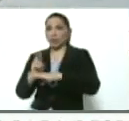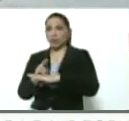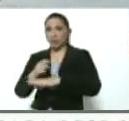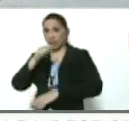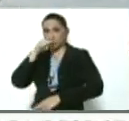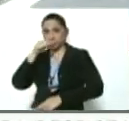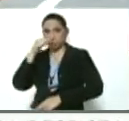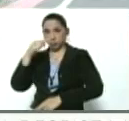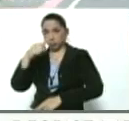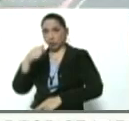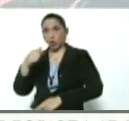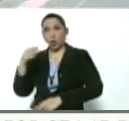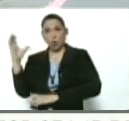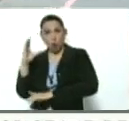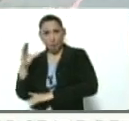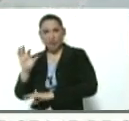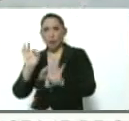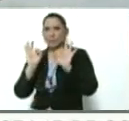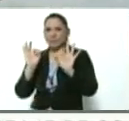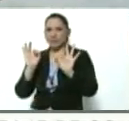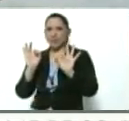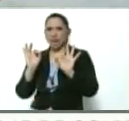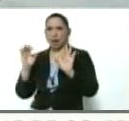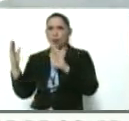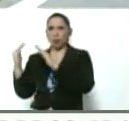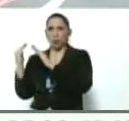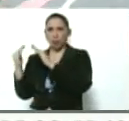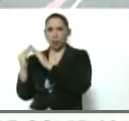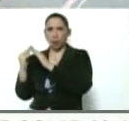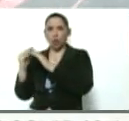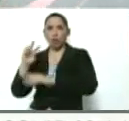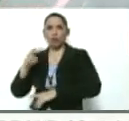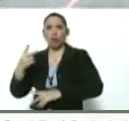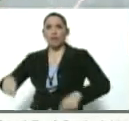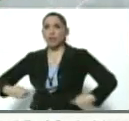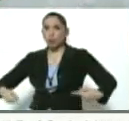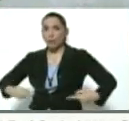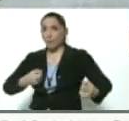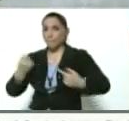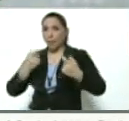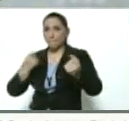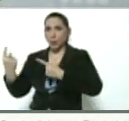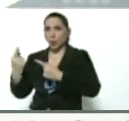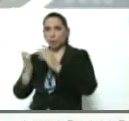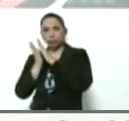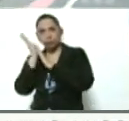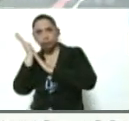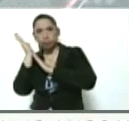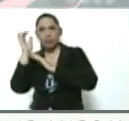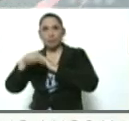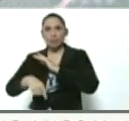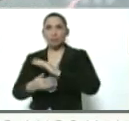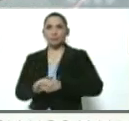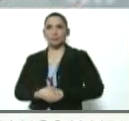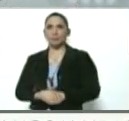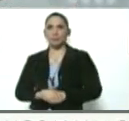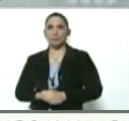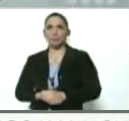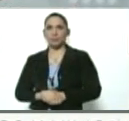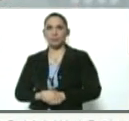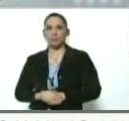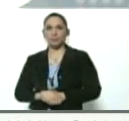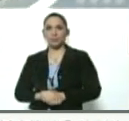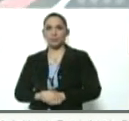narcotráfico colombiano específicamente una finca de doble rueda que les proporcionó logística, alimento y alojo en la